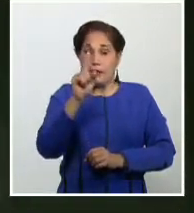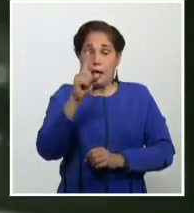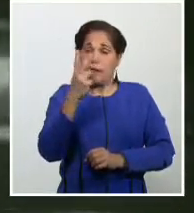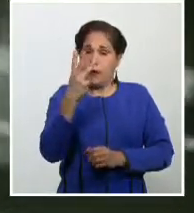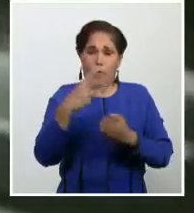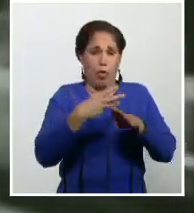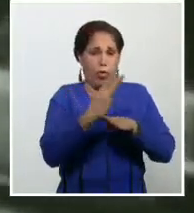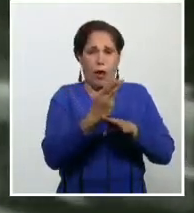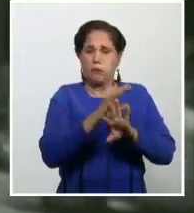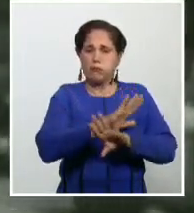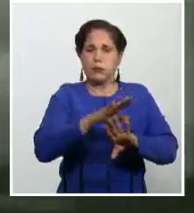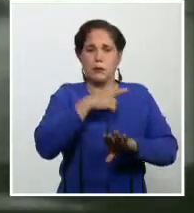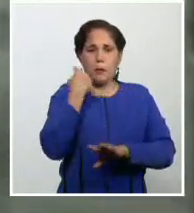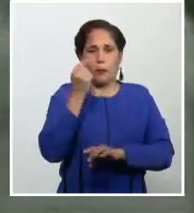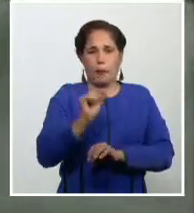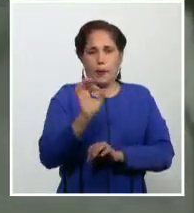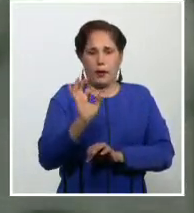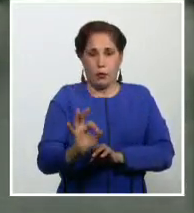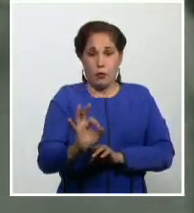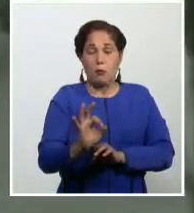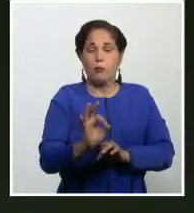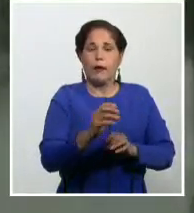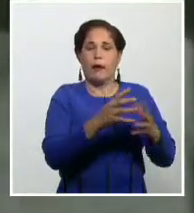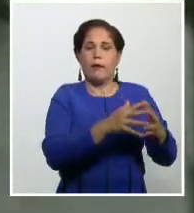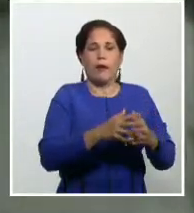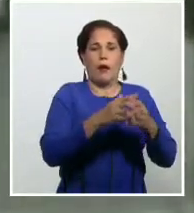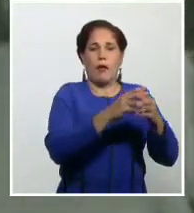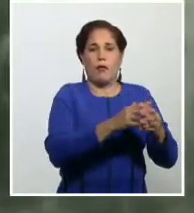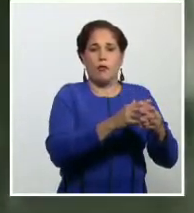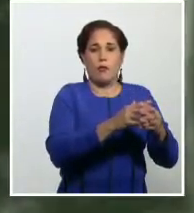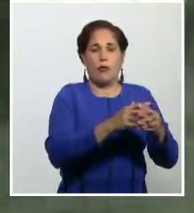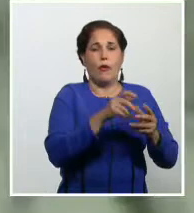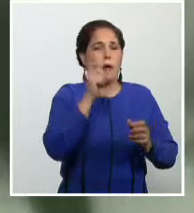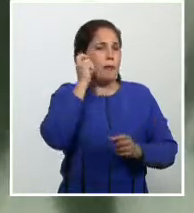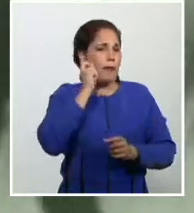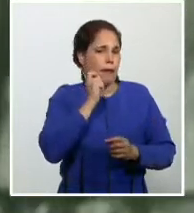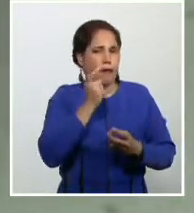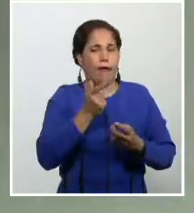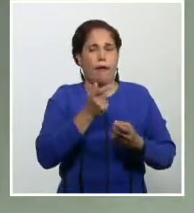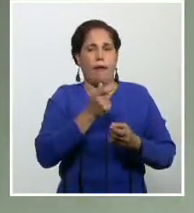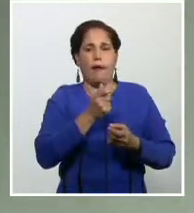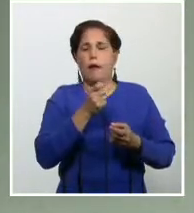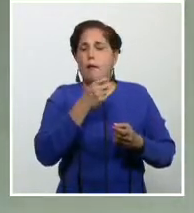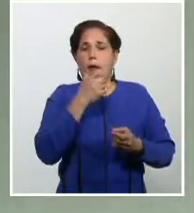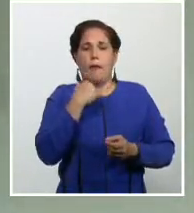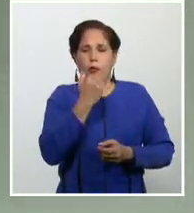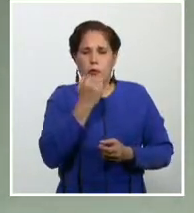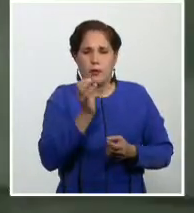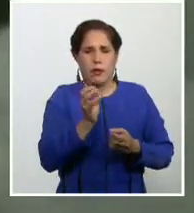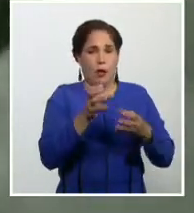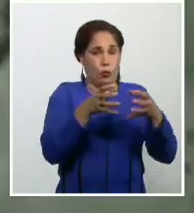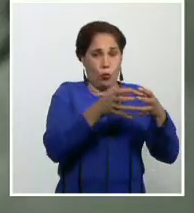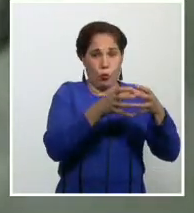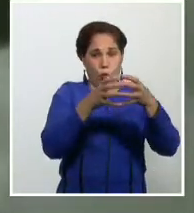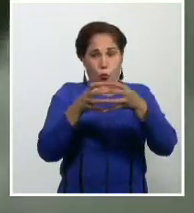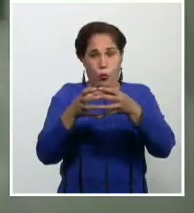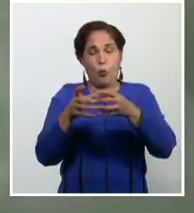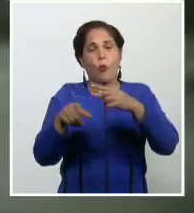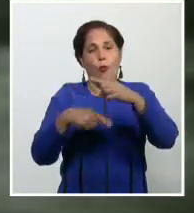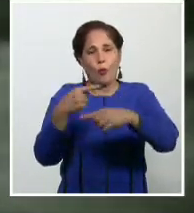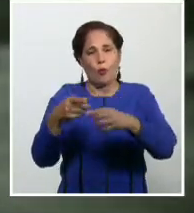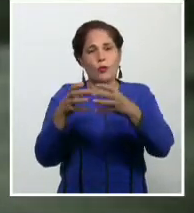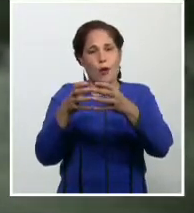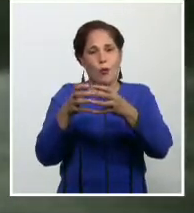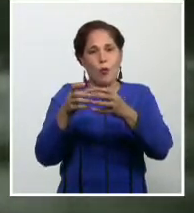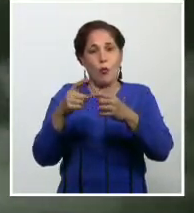por el pueblo integrado al ejército rebelde, las milicias nacionales revolucionarias, la Policía Nacional